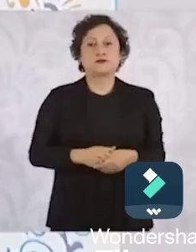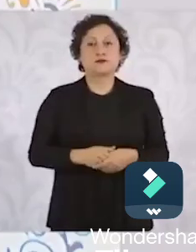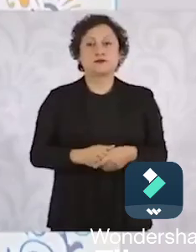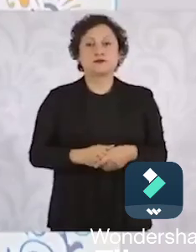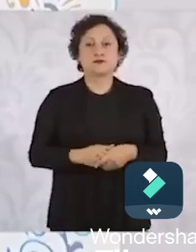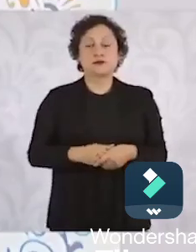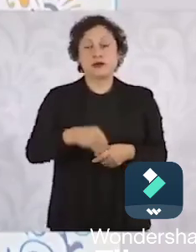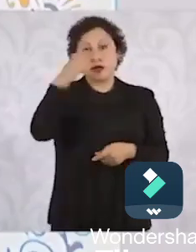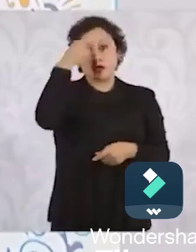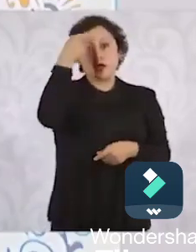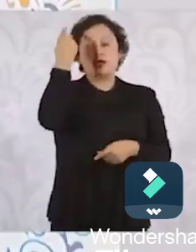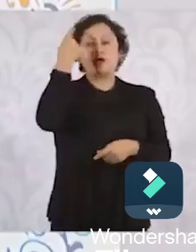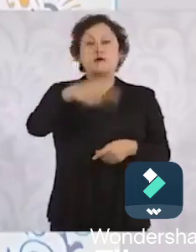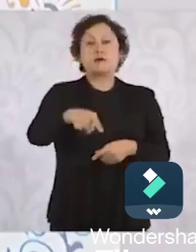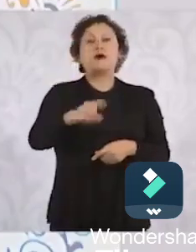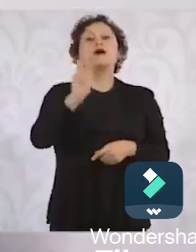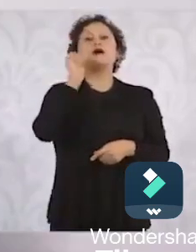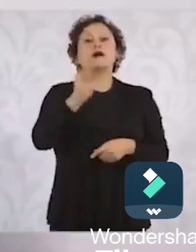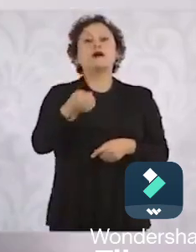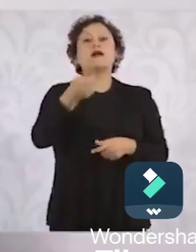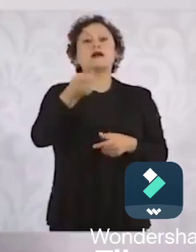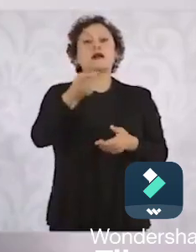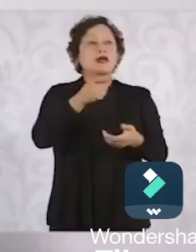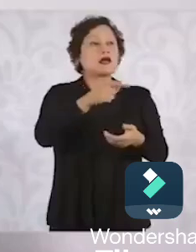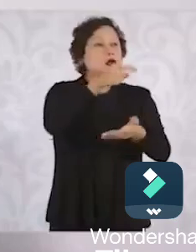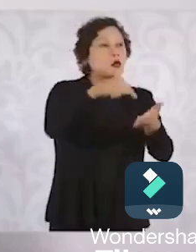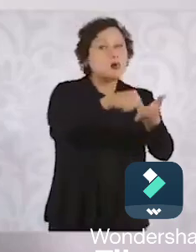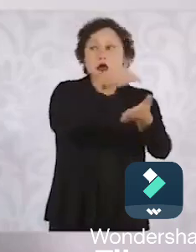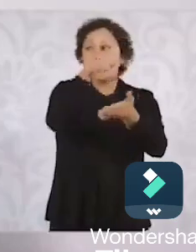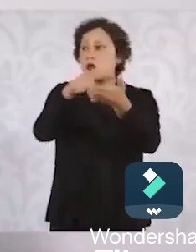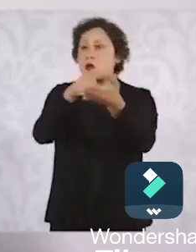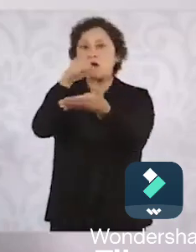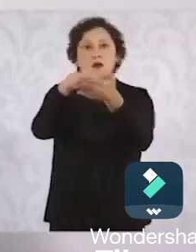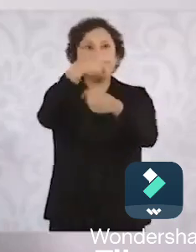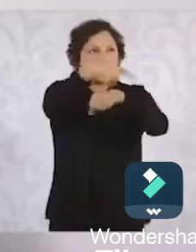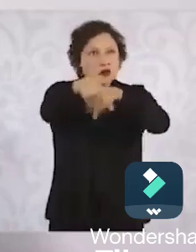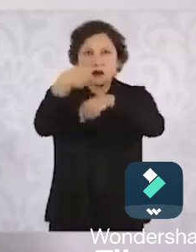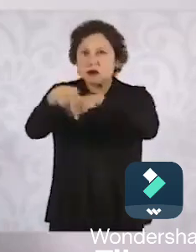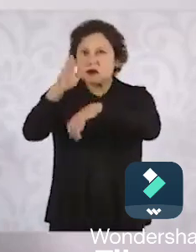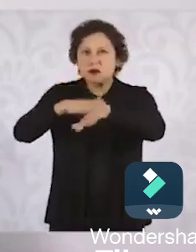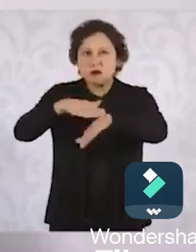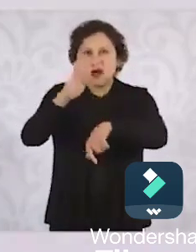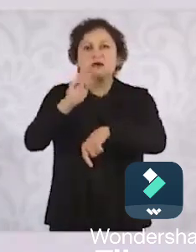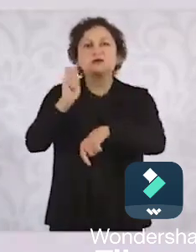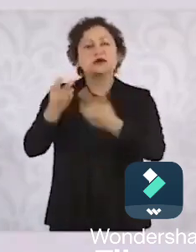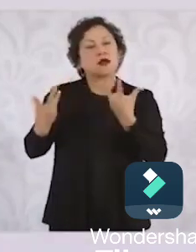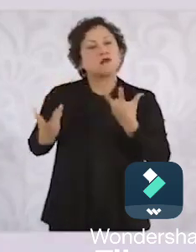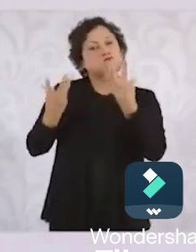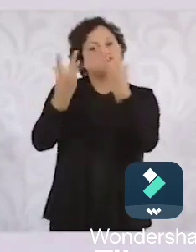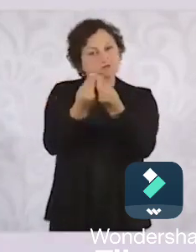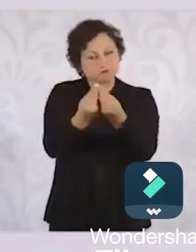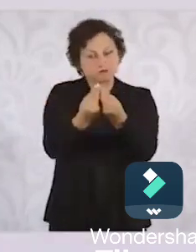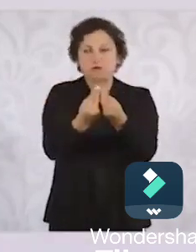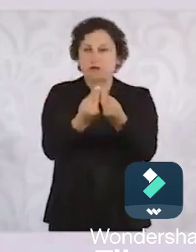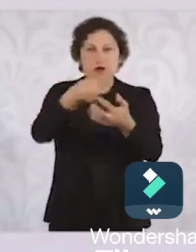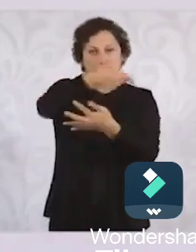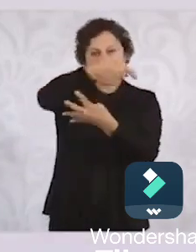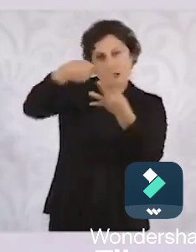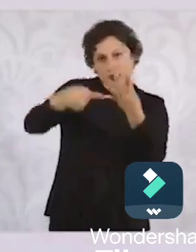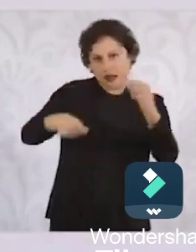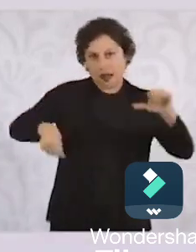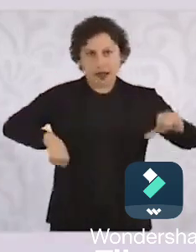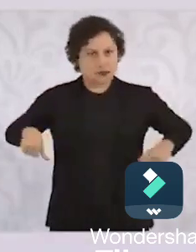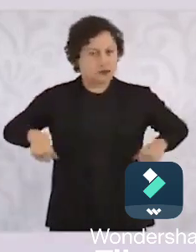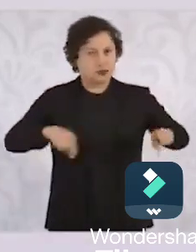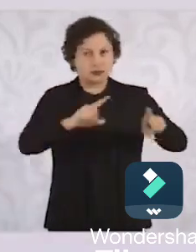para que en las zonas de mayor índice delictivo junto con prevención con con trabajo